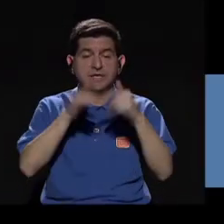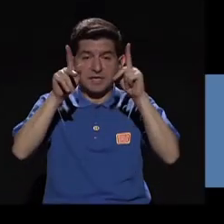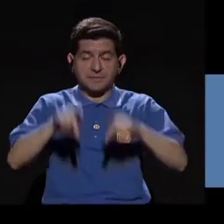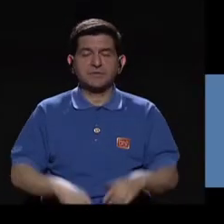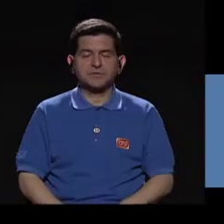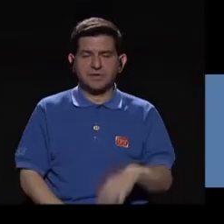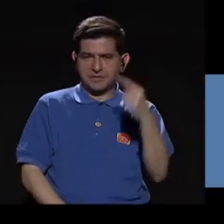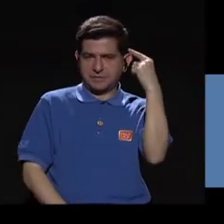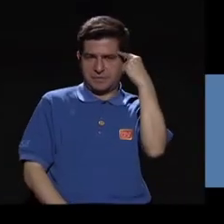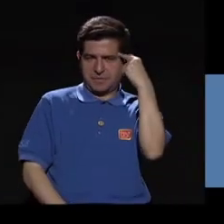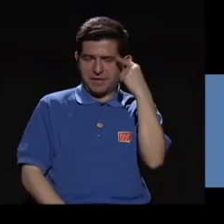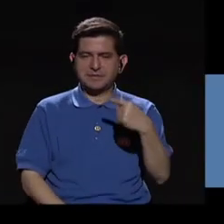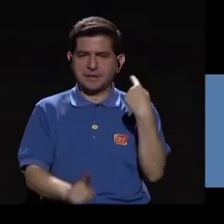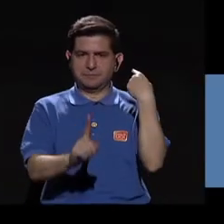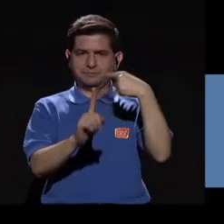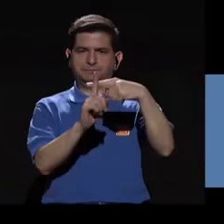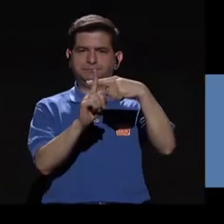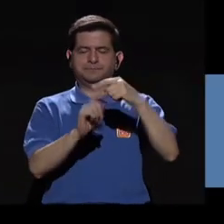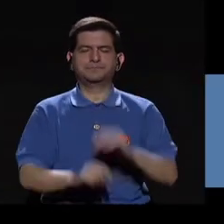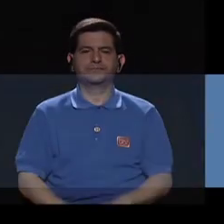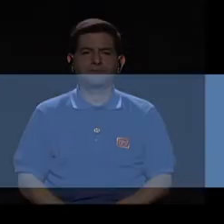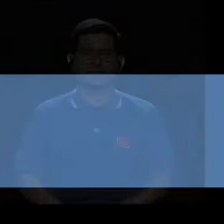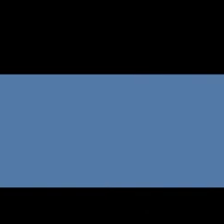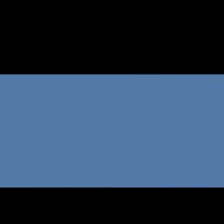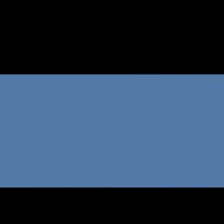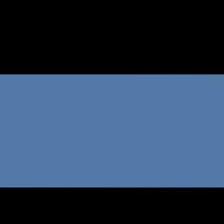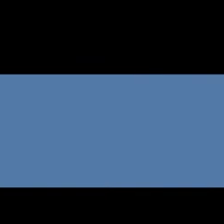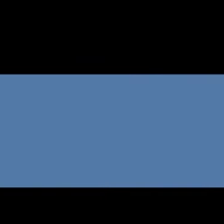Acérquese a personas con mentalidad positiva.